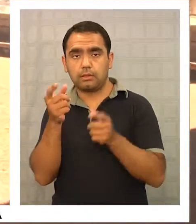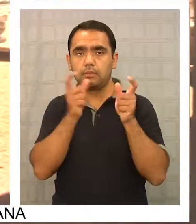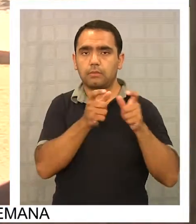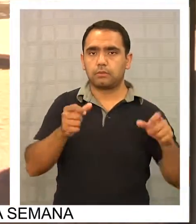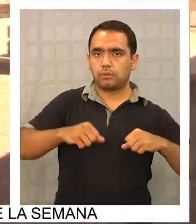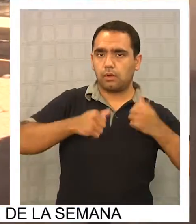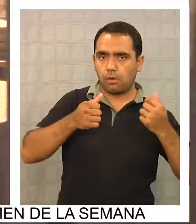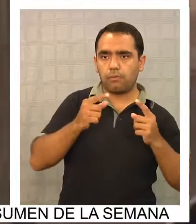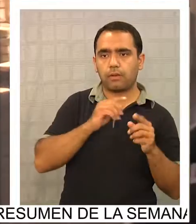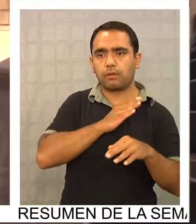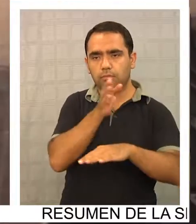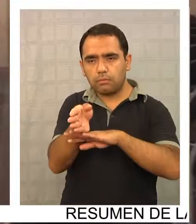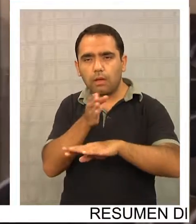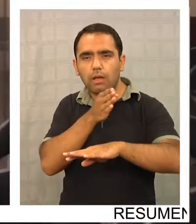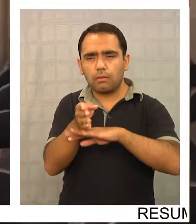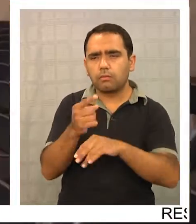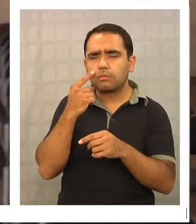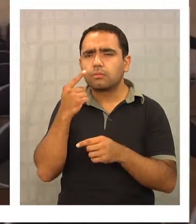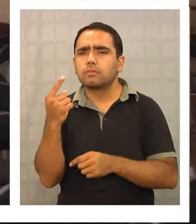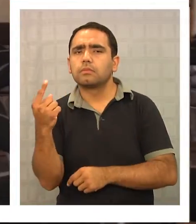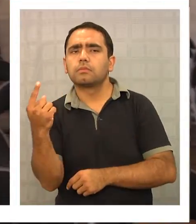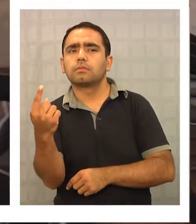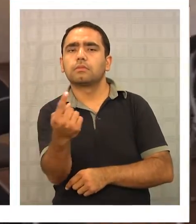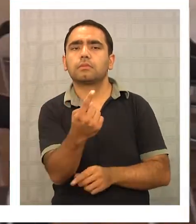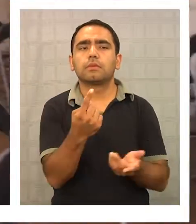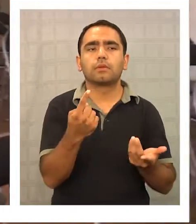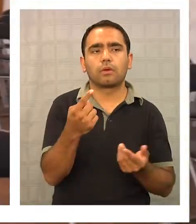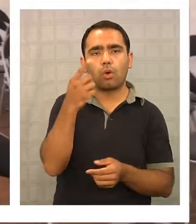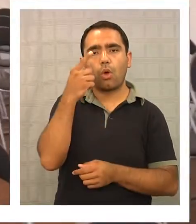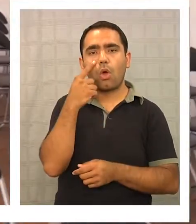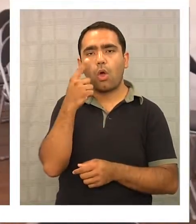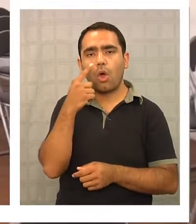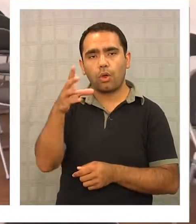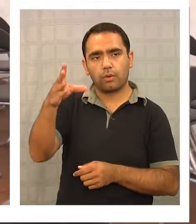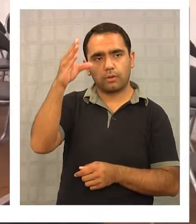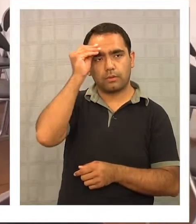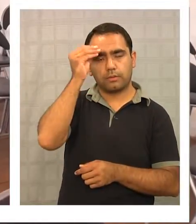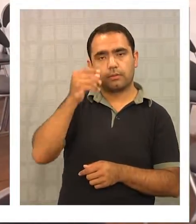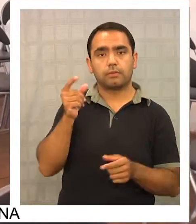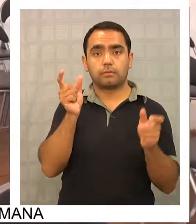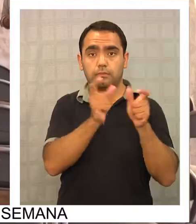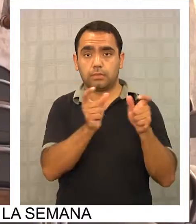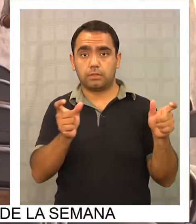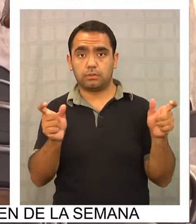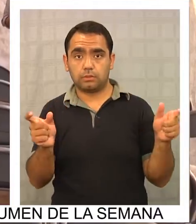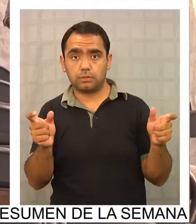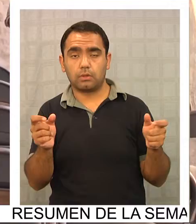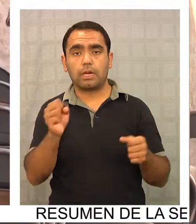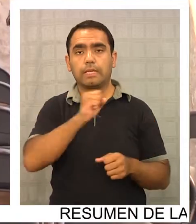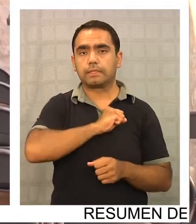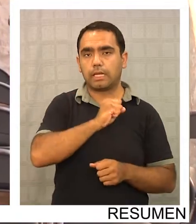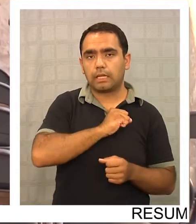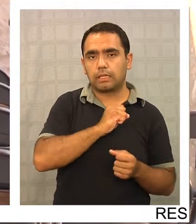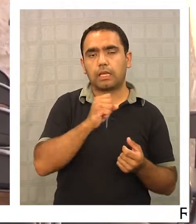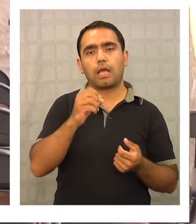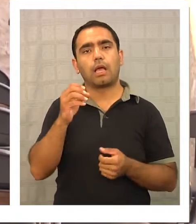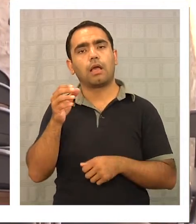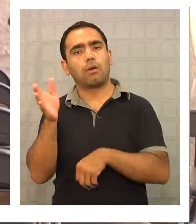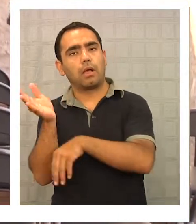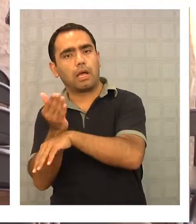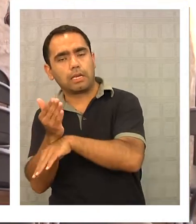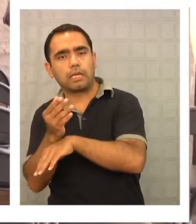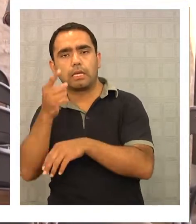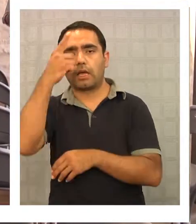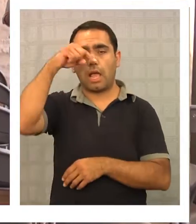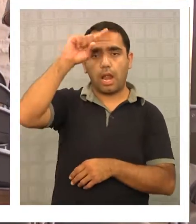principalmente por jóvenes que hacen un alto en sus giras de estudio. De este modo, alumnos de Santiago, Arica,